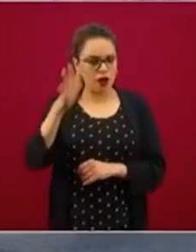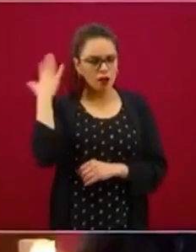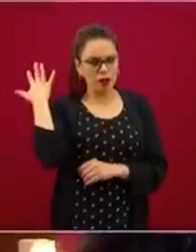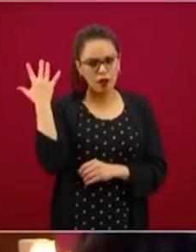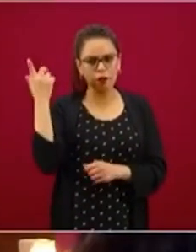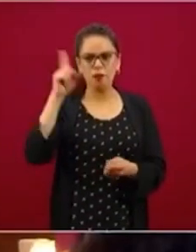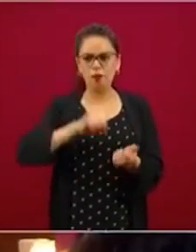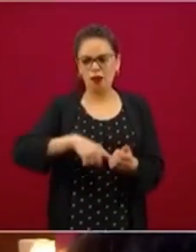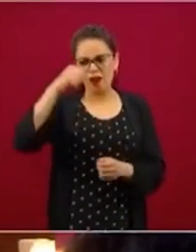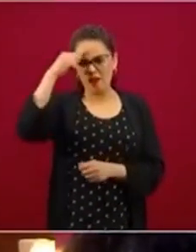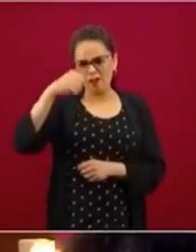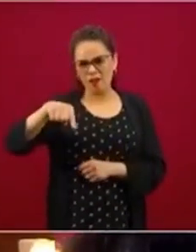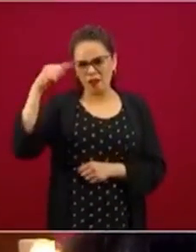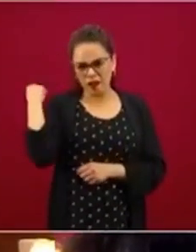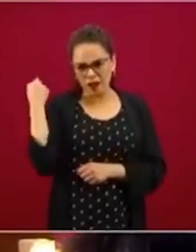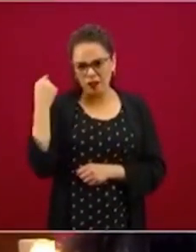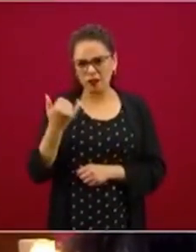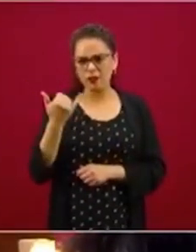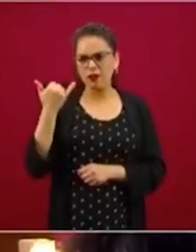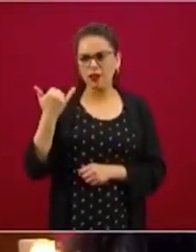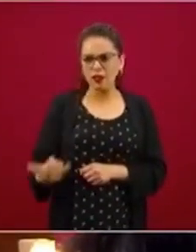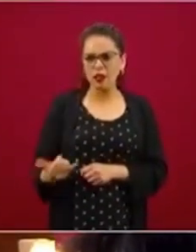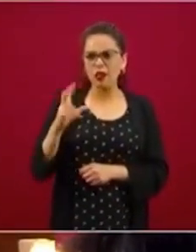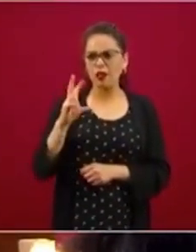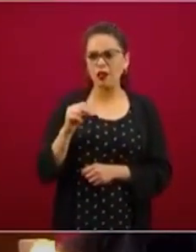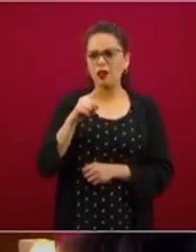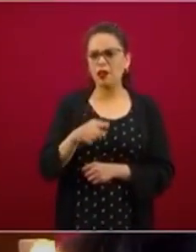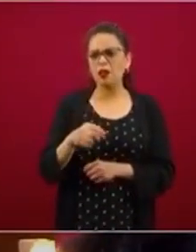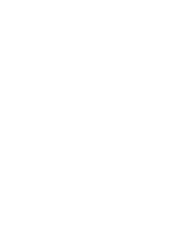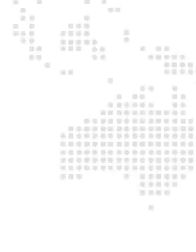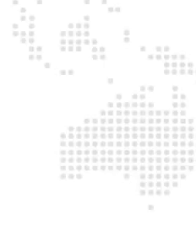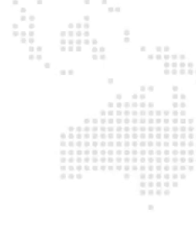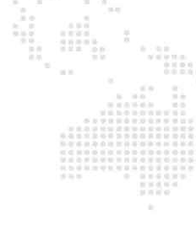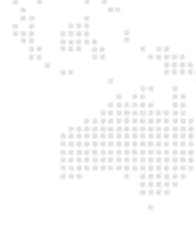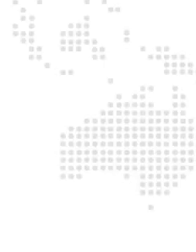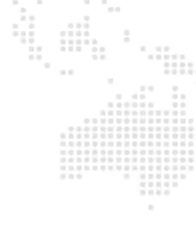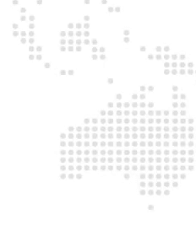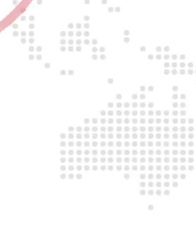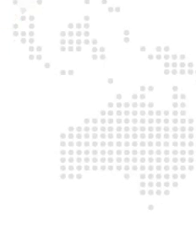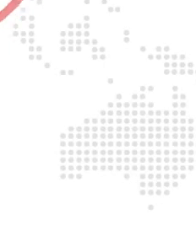más fácil y sobre todo no tan onerosa, porque ese es uno de los grandes problemas.